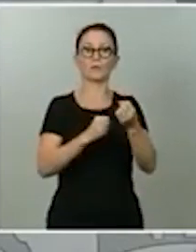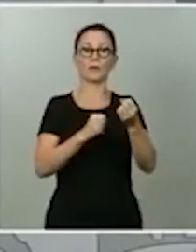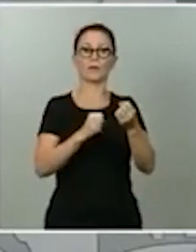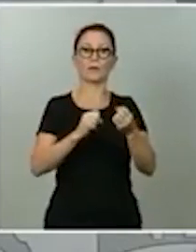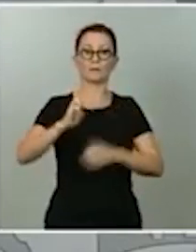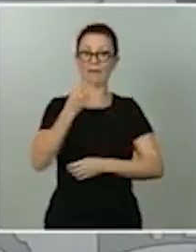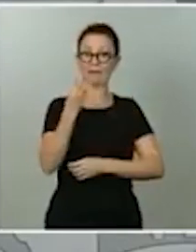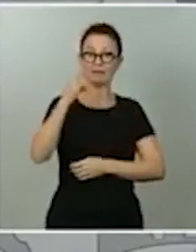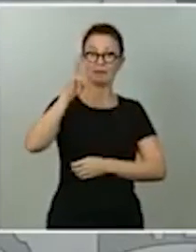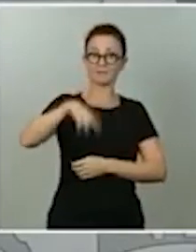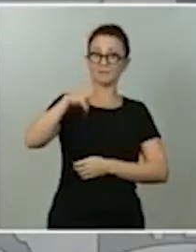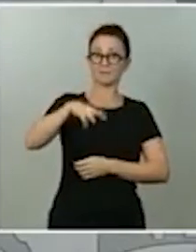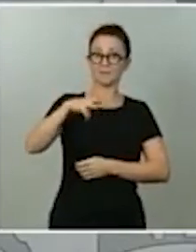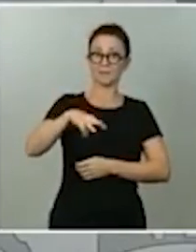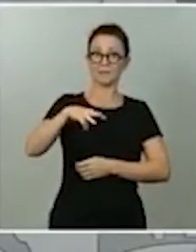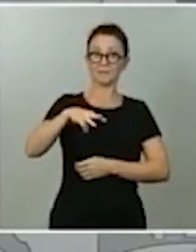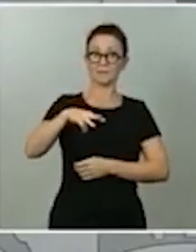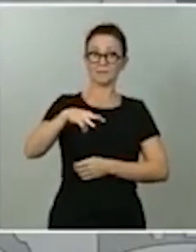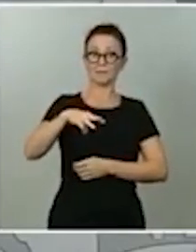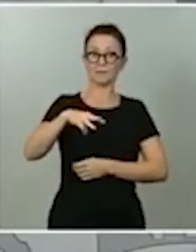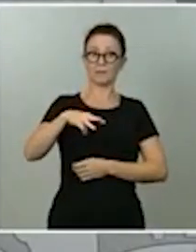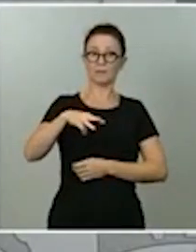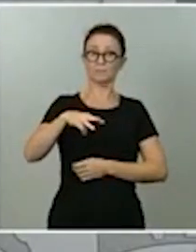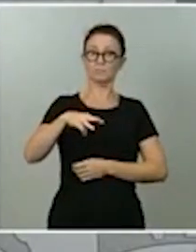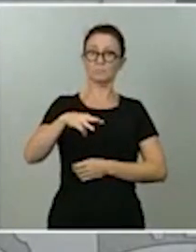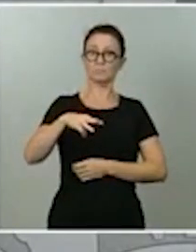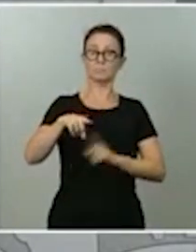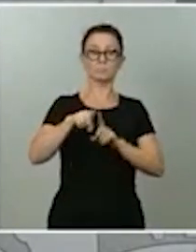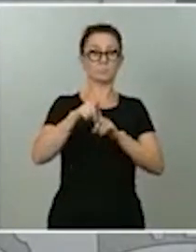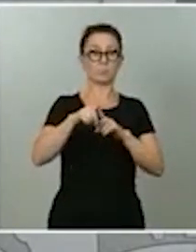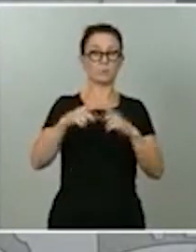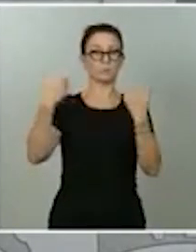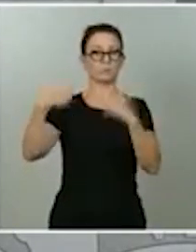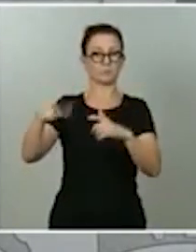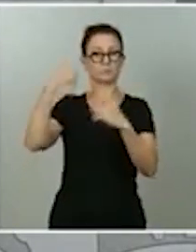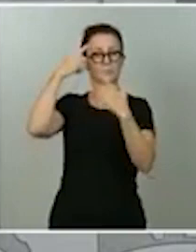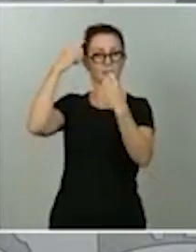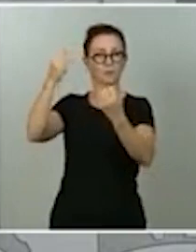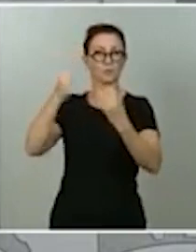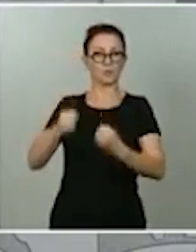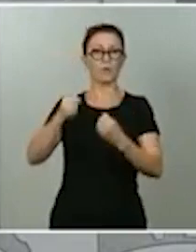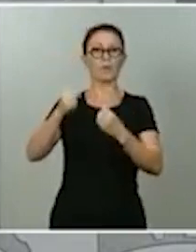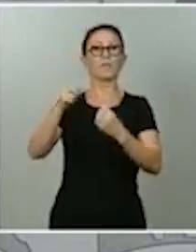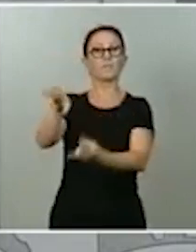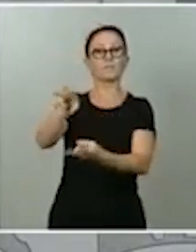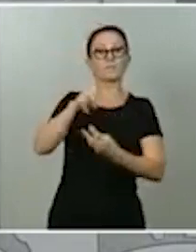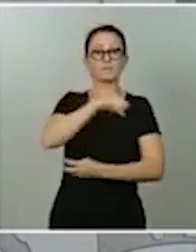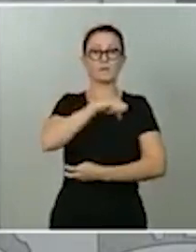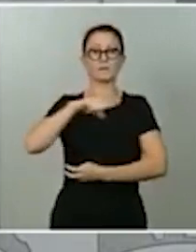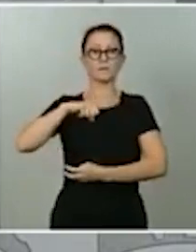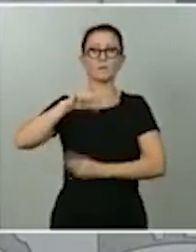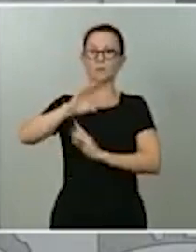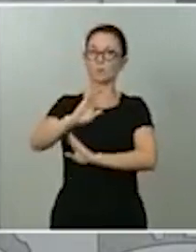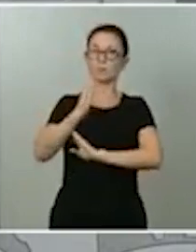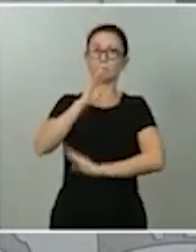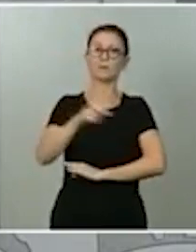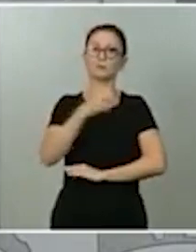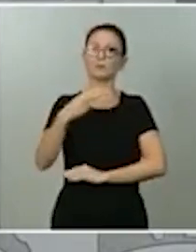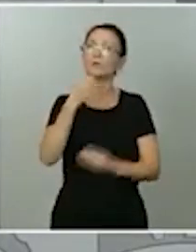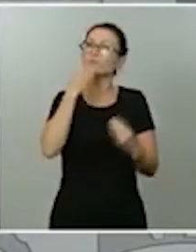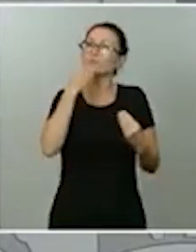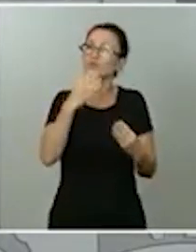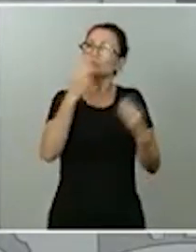la autoridad fiscal independiente, pero tenemos que seguir impulsando la recuperación económica cuanto antes,